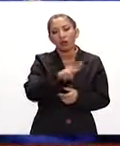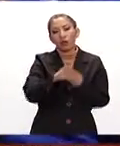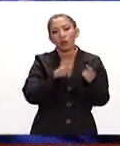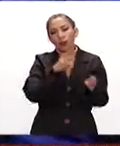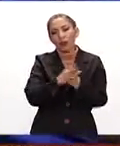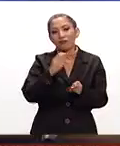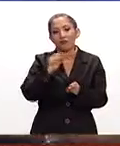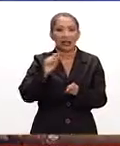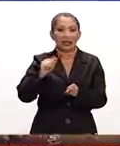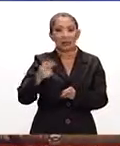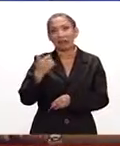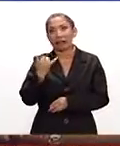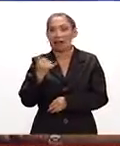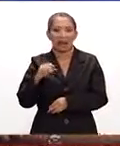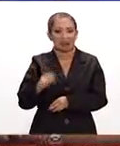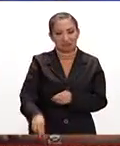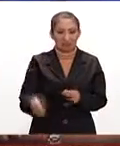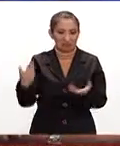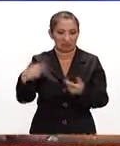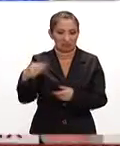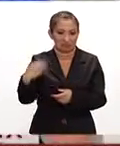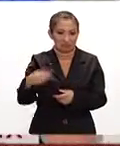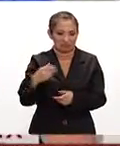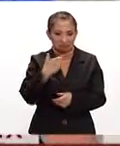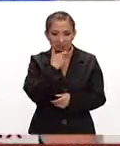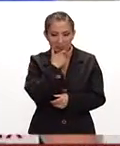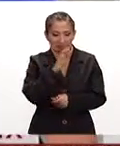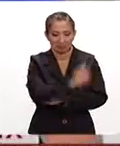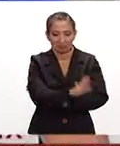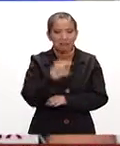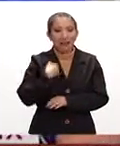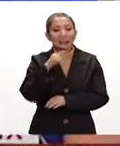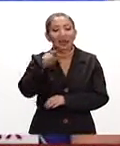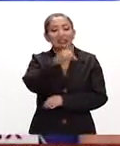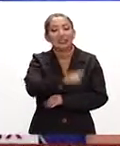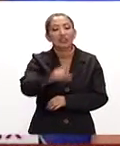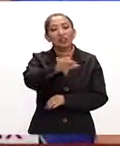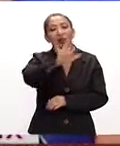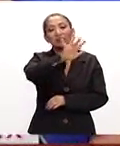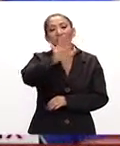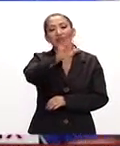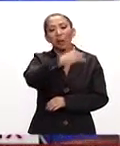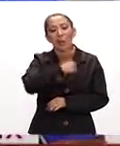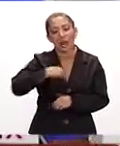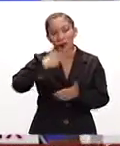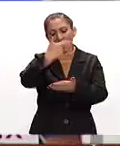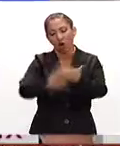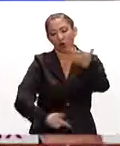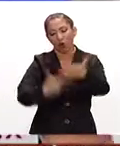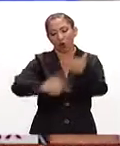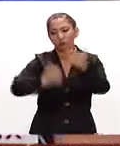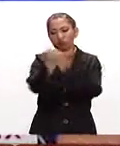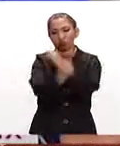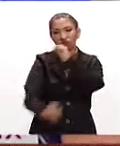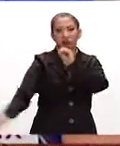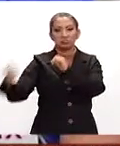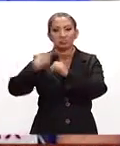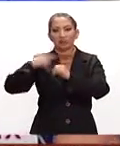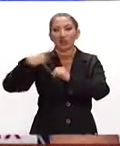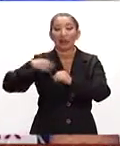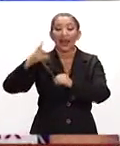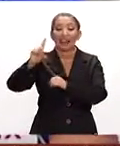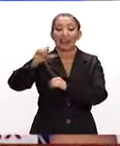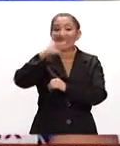Hall of Fame. Así es como entonces, bueno, pues Ochoa será parte de los 155 miembros del Salón de la Fama, donde hay